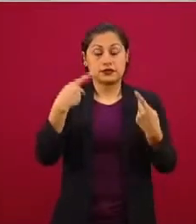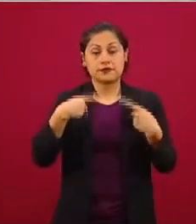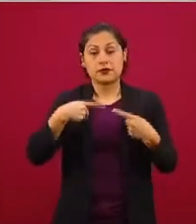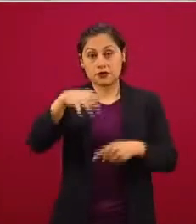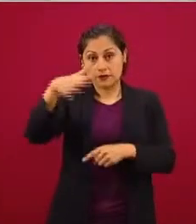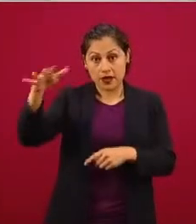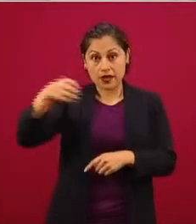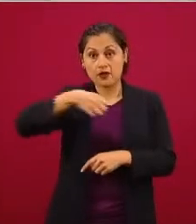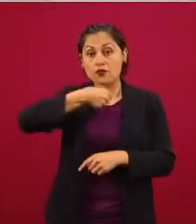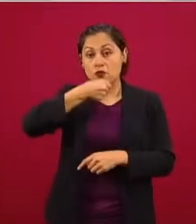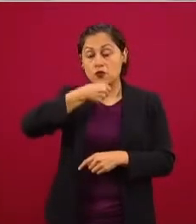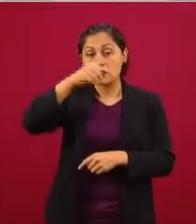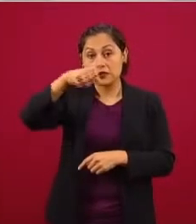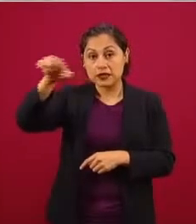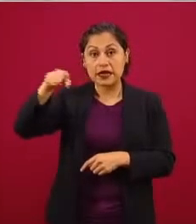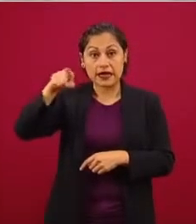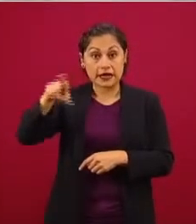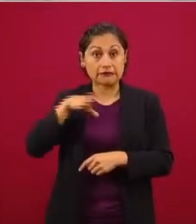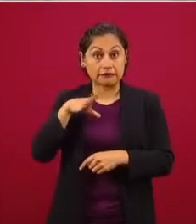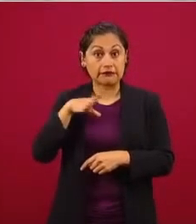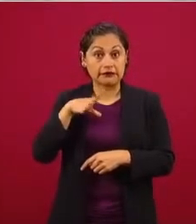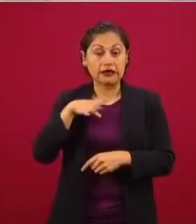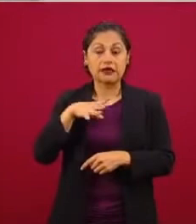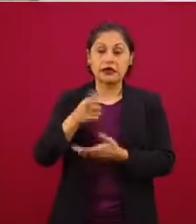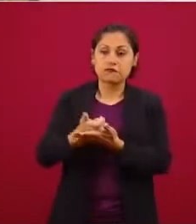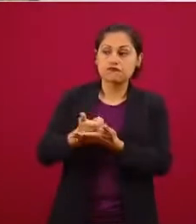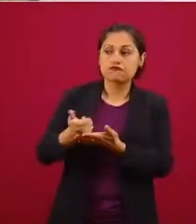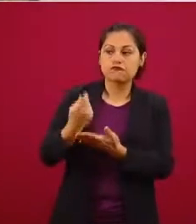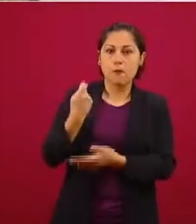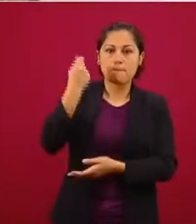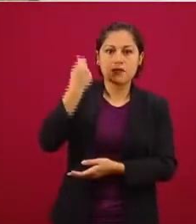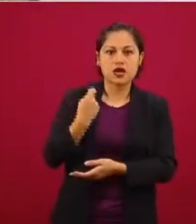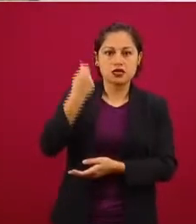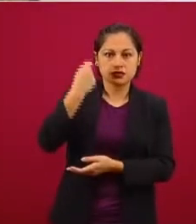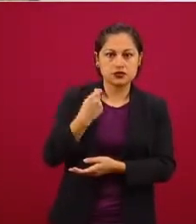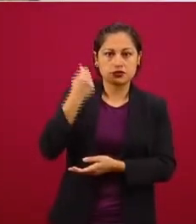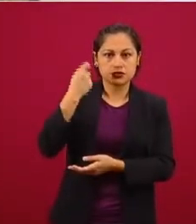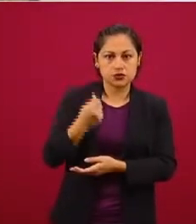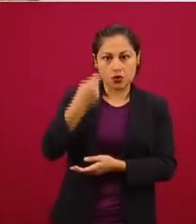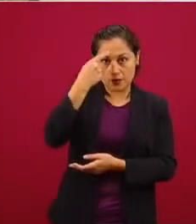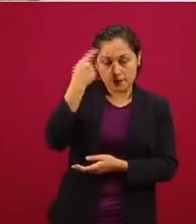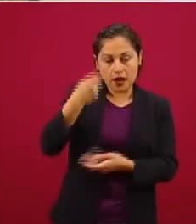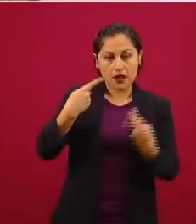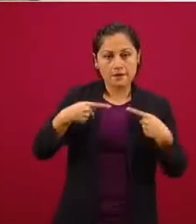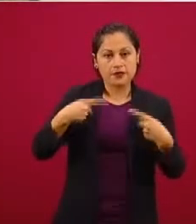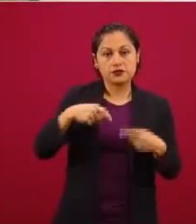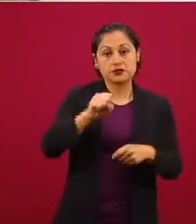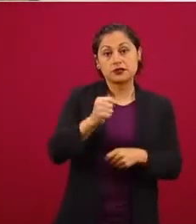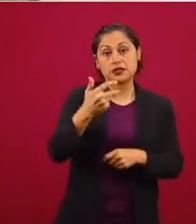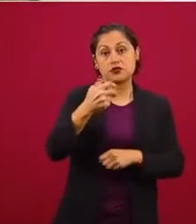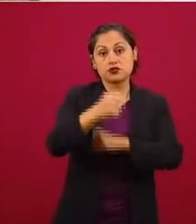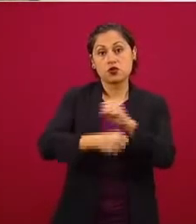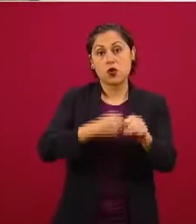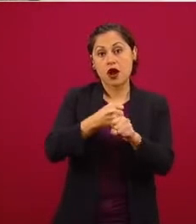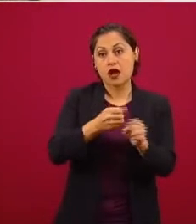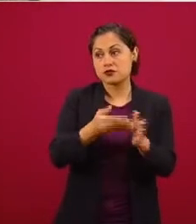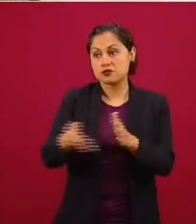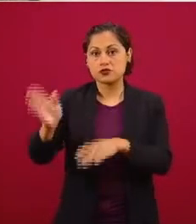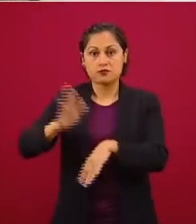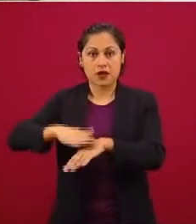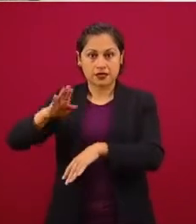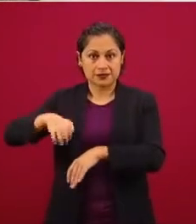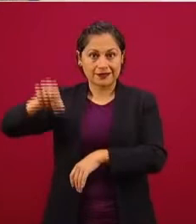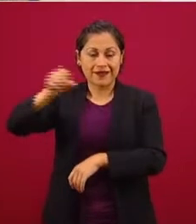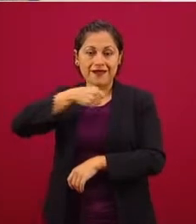una pensión que le dé el Estado a todos los adultos mayores de 68 años en adelante y a